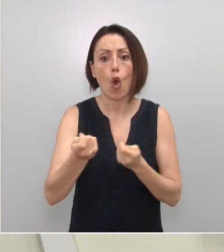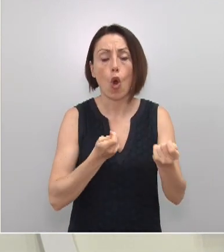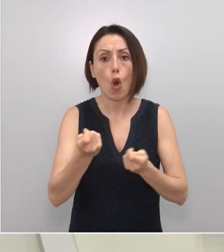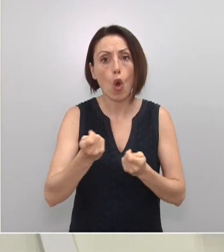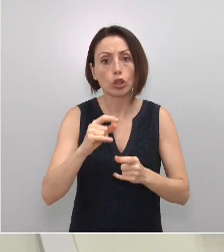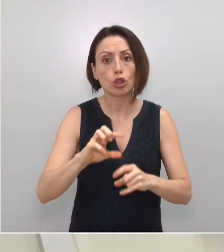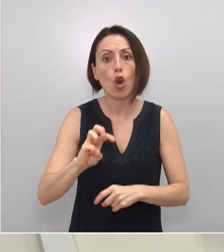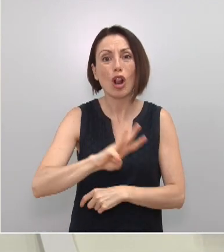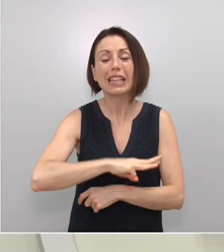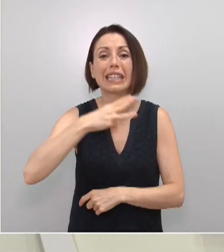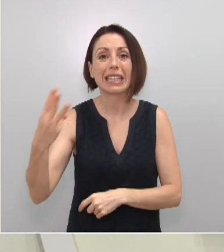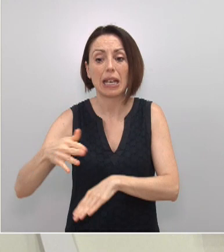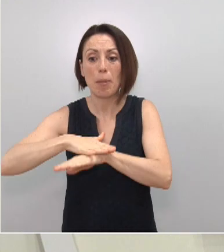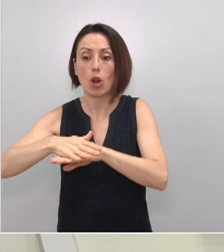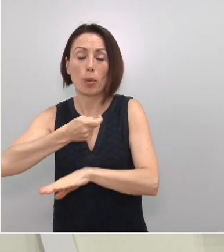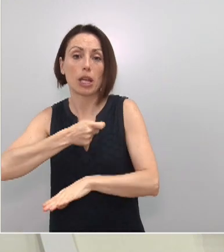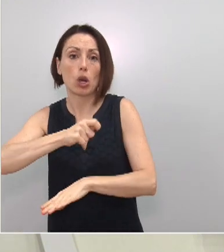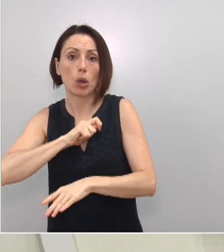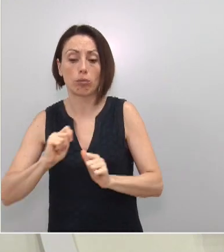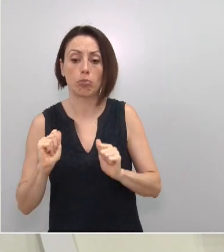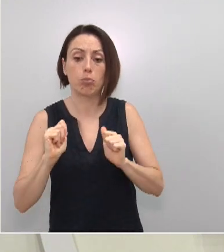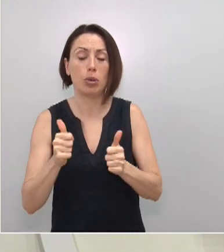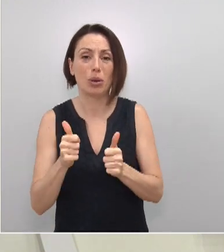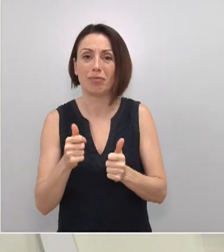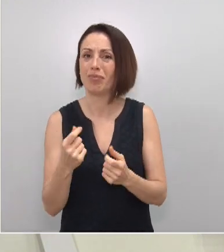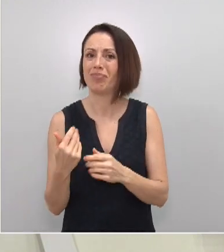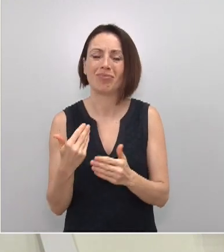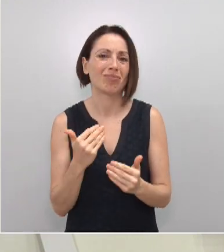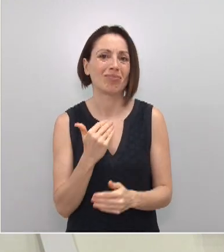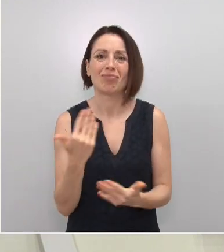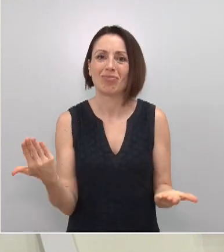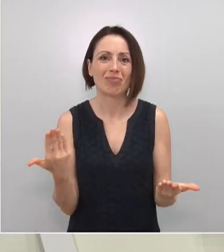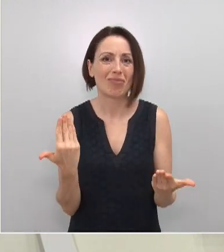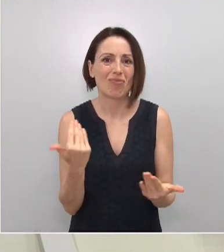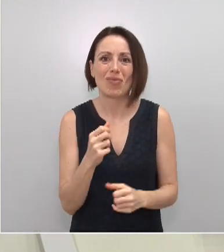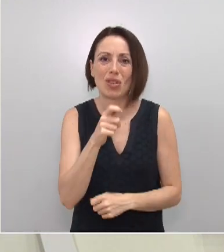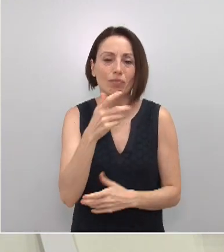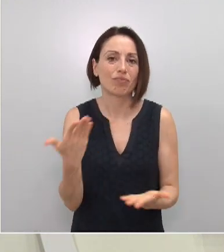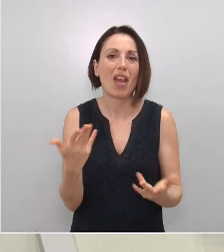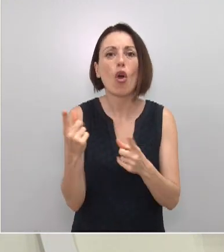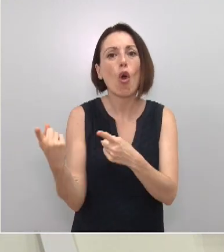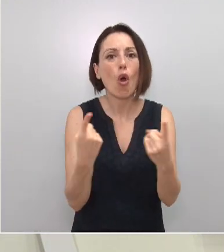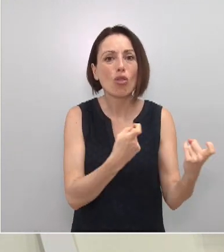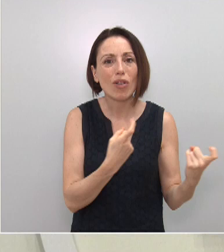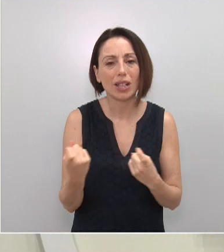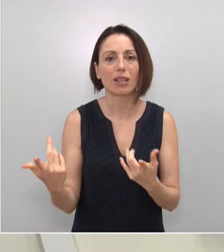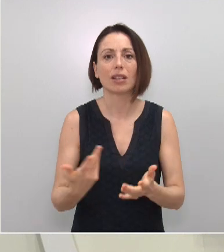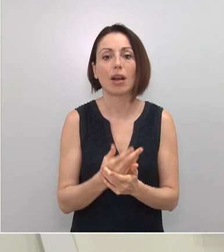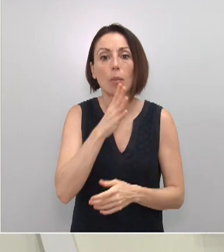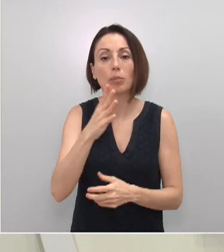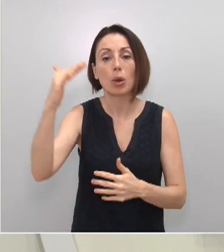en marcha el Gobierno central es claramente insuficiente, como se ha demostrado con la llegada a España